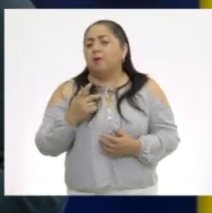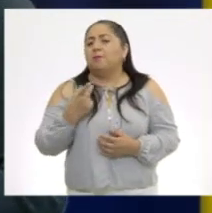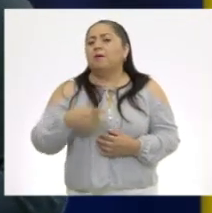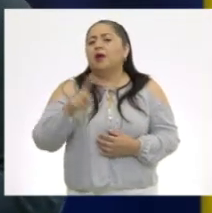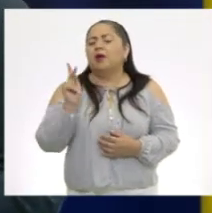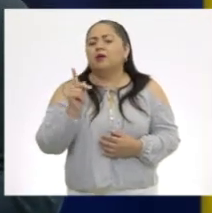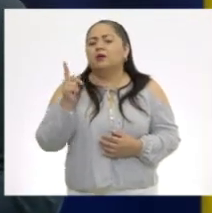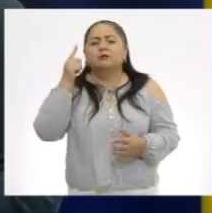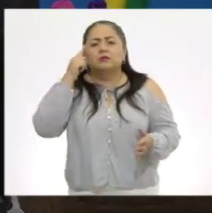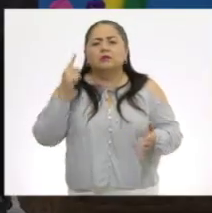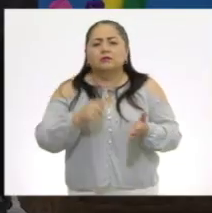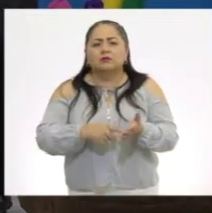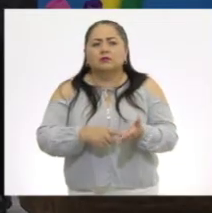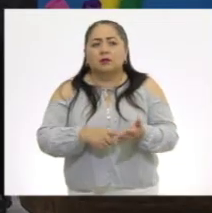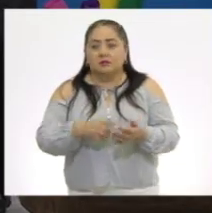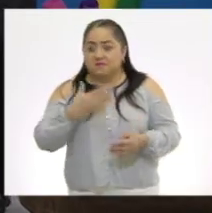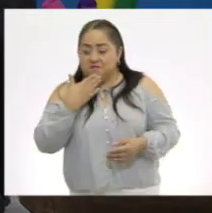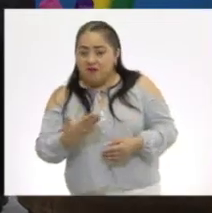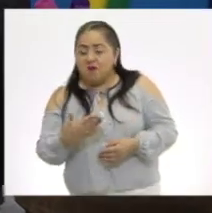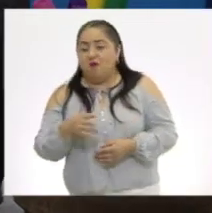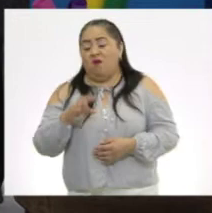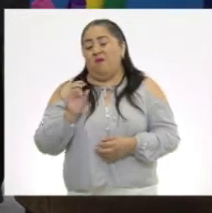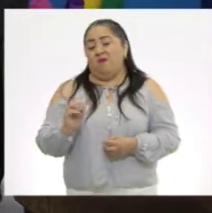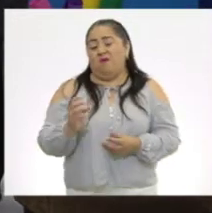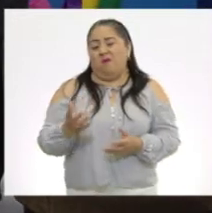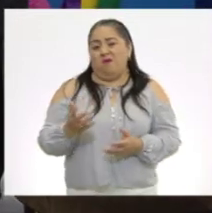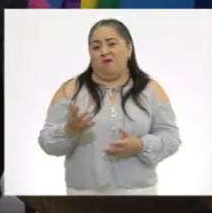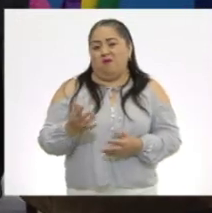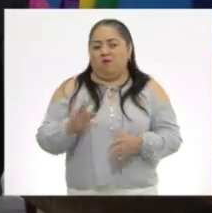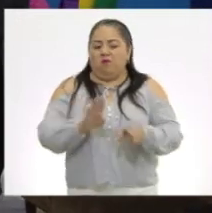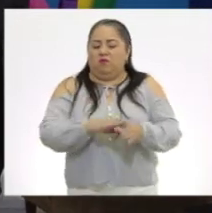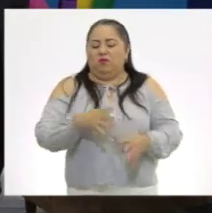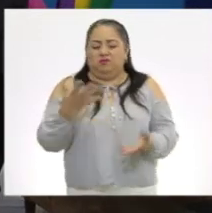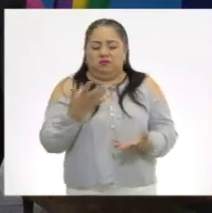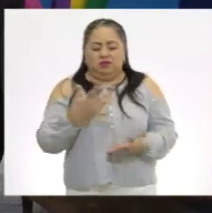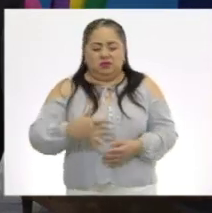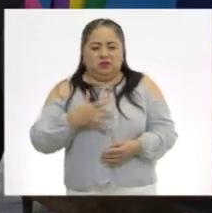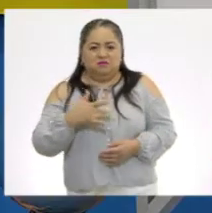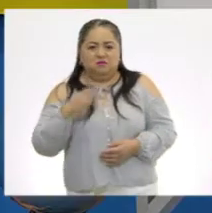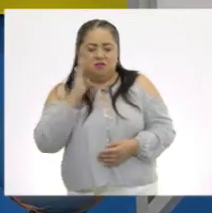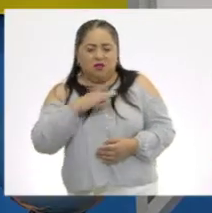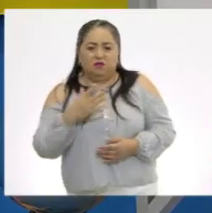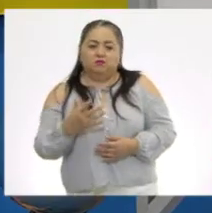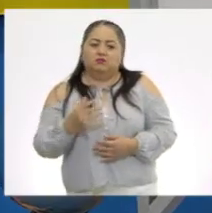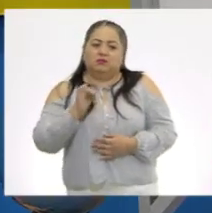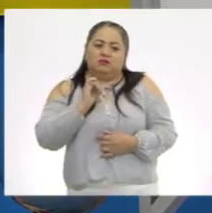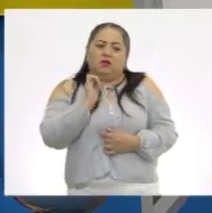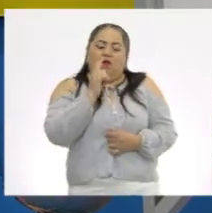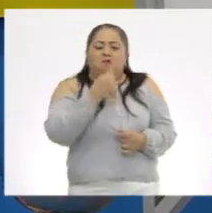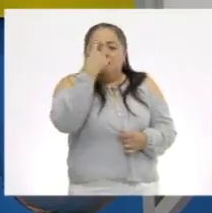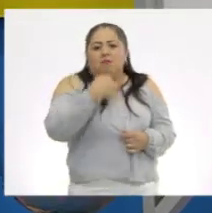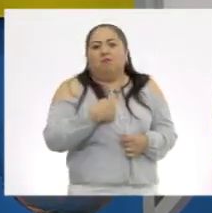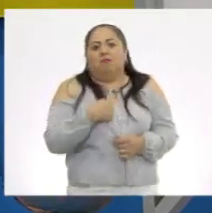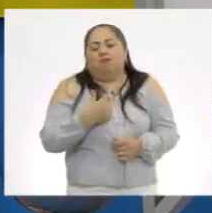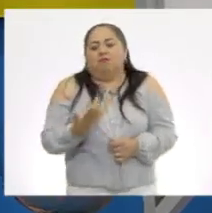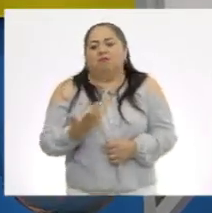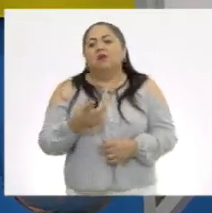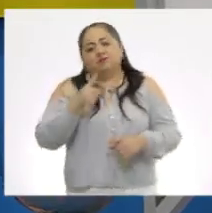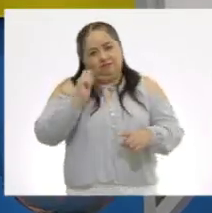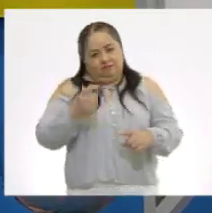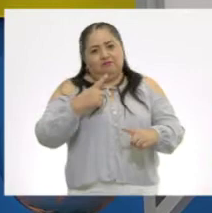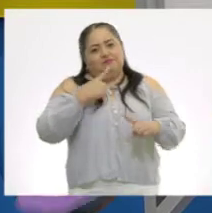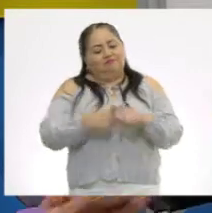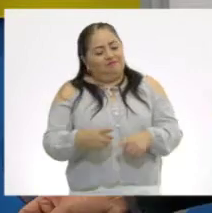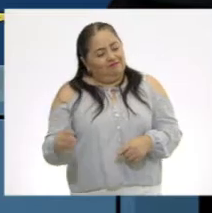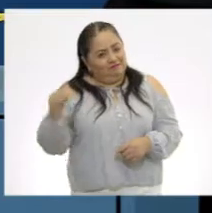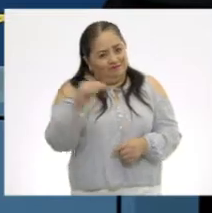pero ¿qué crees? ¿Que te beneficie o es una acción que te perjudique? Que me perjudica. Entonces, la ponemos aquí